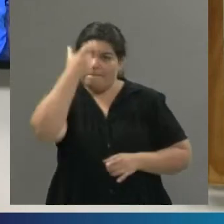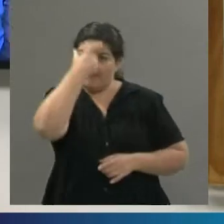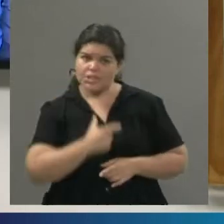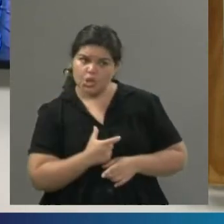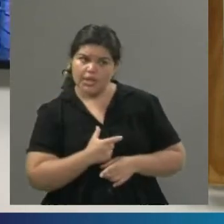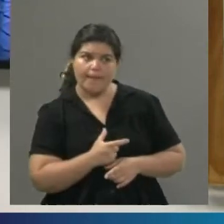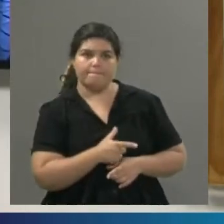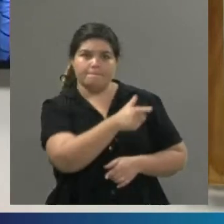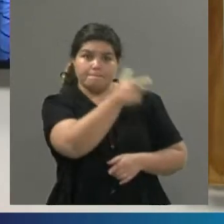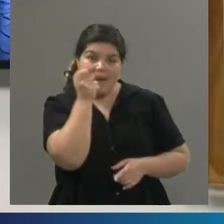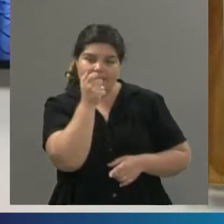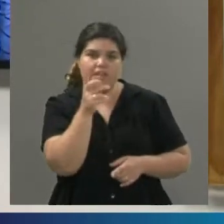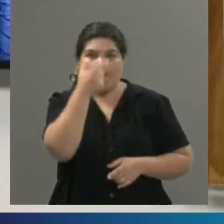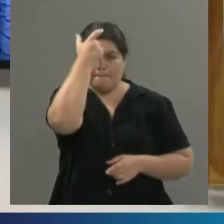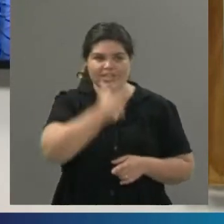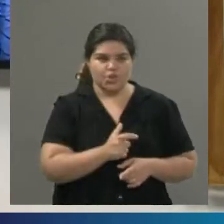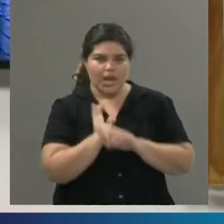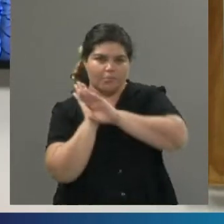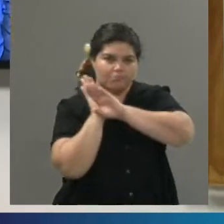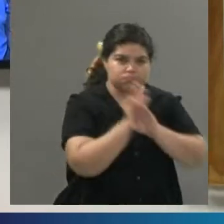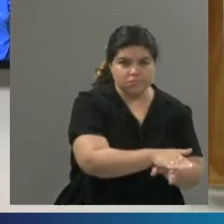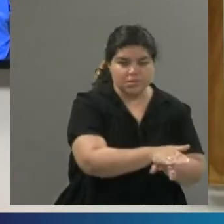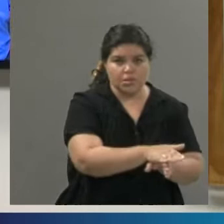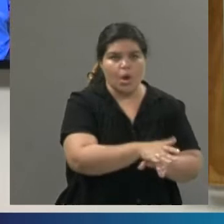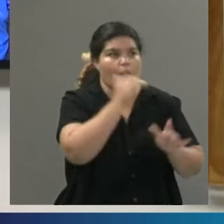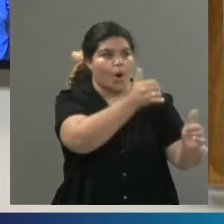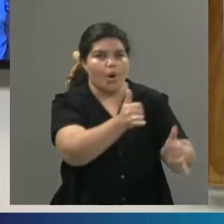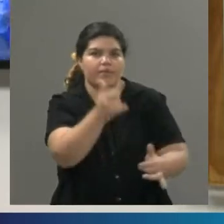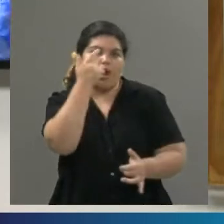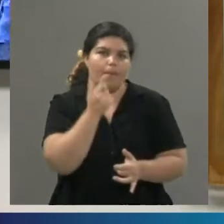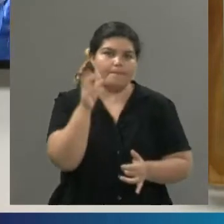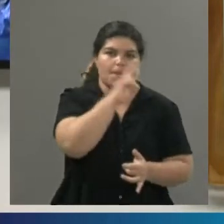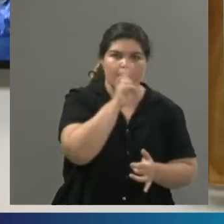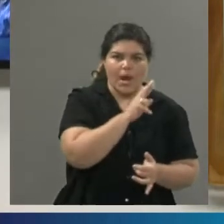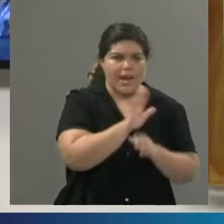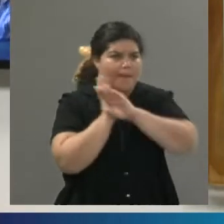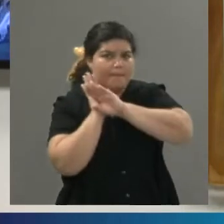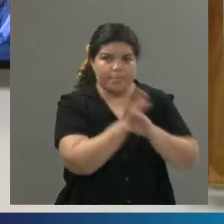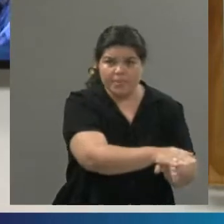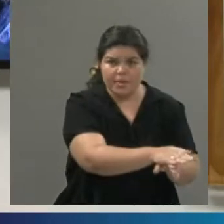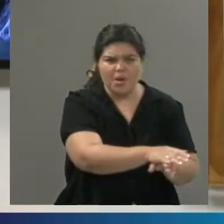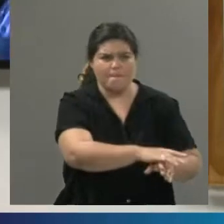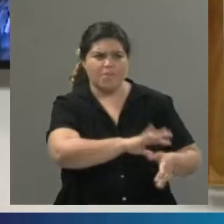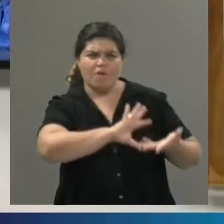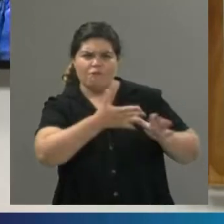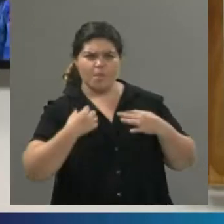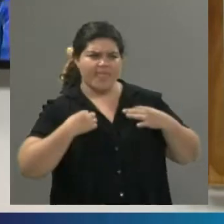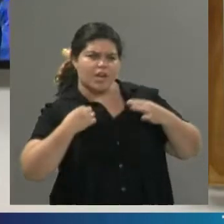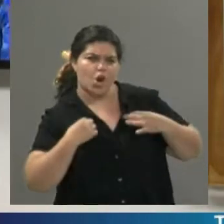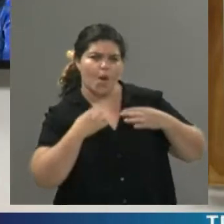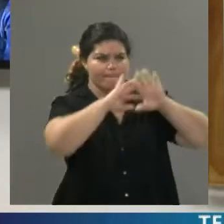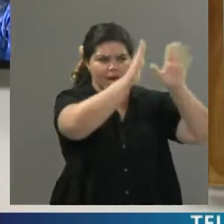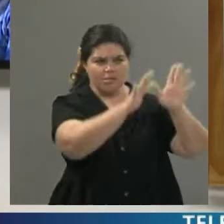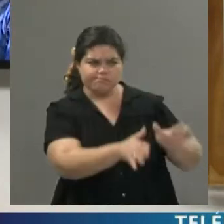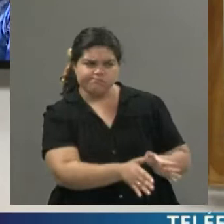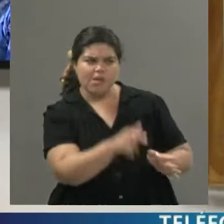que reprimen a otros chicos, pibas, pibes de diferentes barrios, tan solo por su imagen, tan solo por donde es la